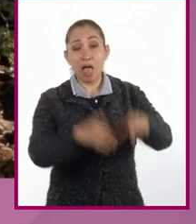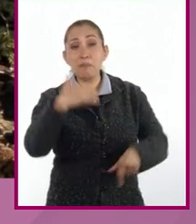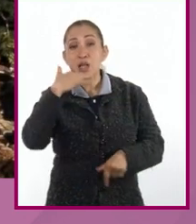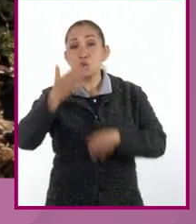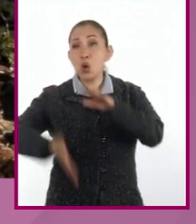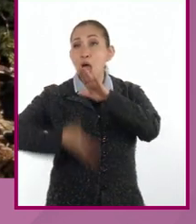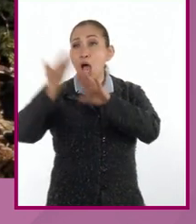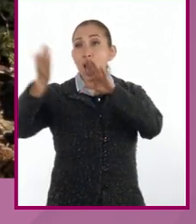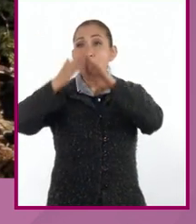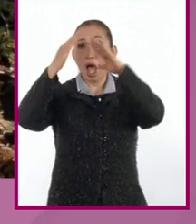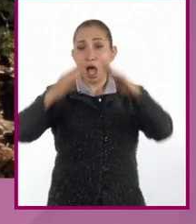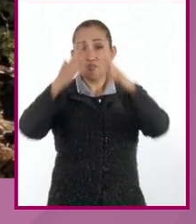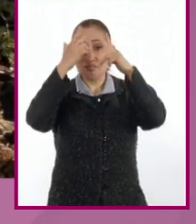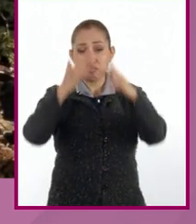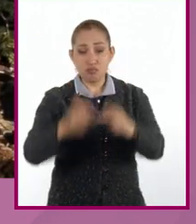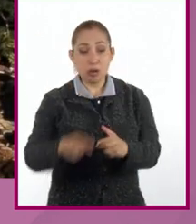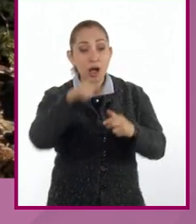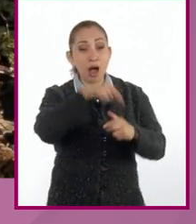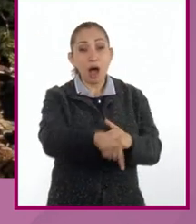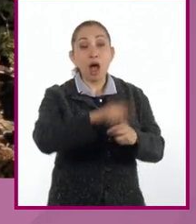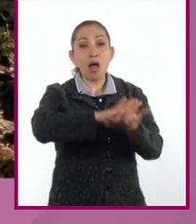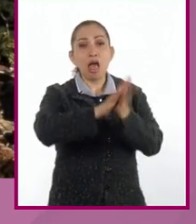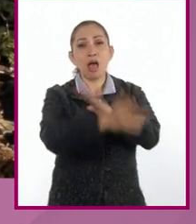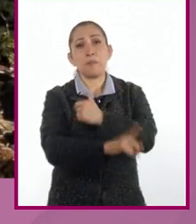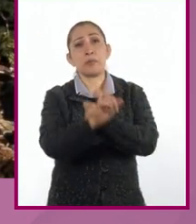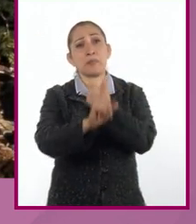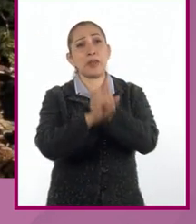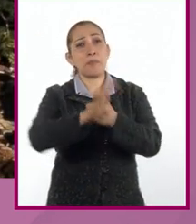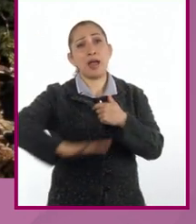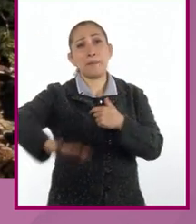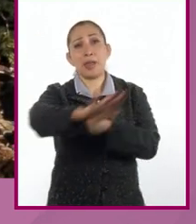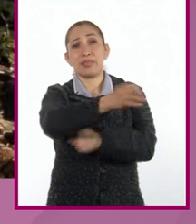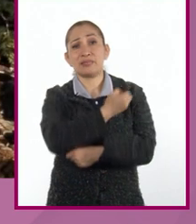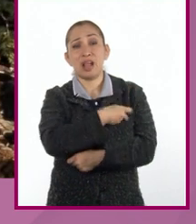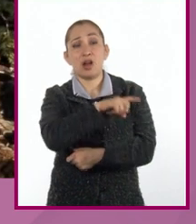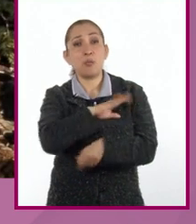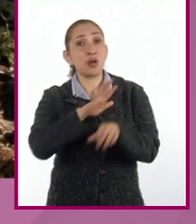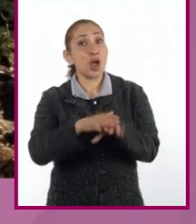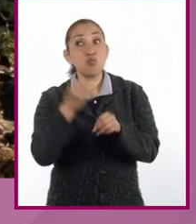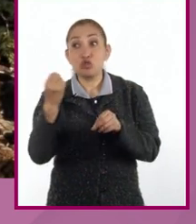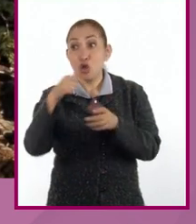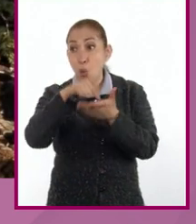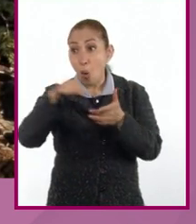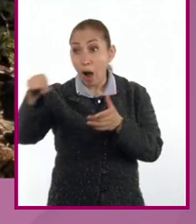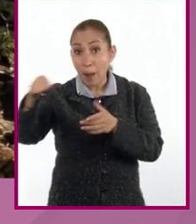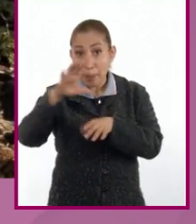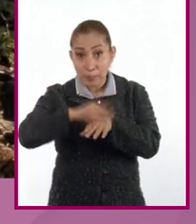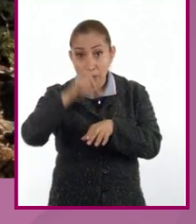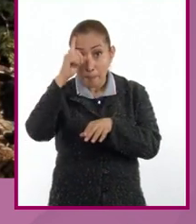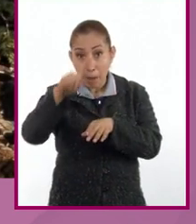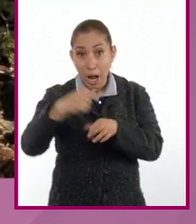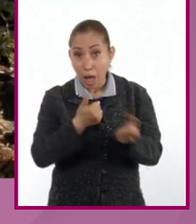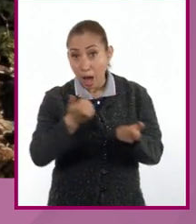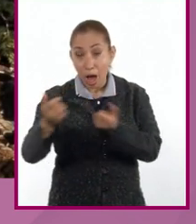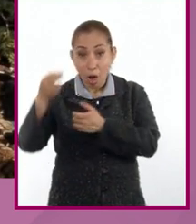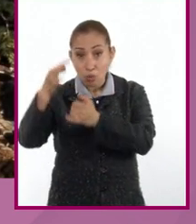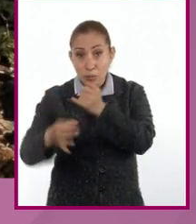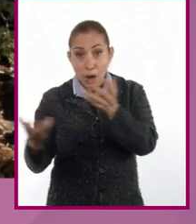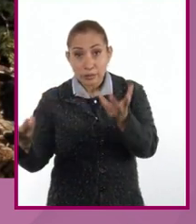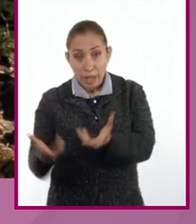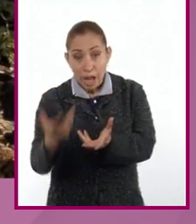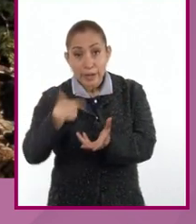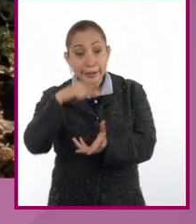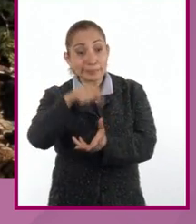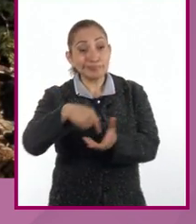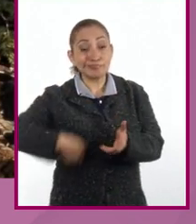demolición. El manejo de estos residuos se ha convertido en un problema ambiental y de salud, ya que no hay muchos lugares autorizados para su disposición final. Y